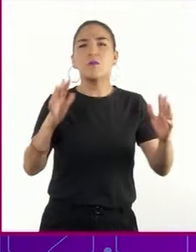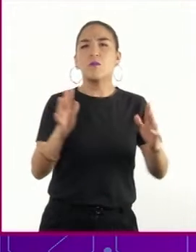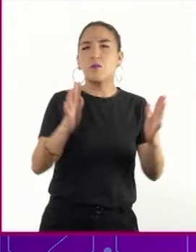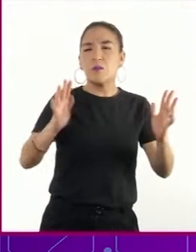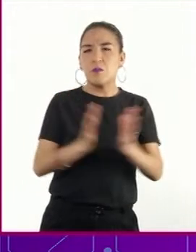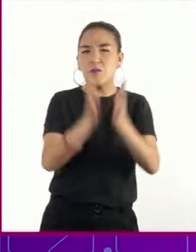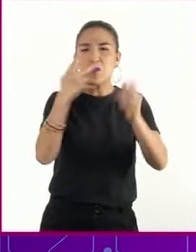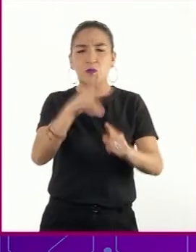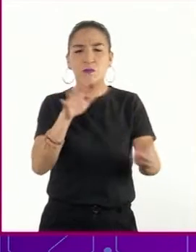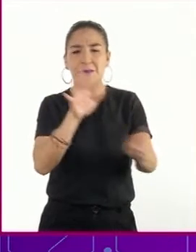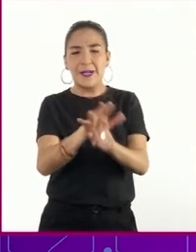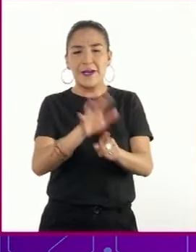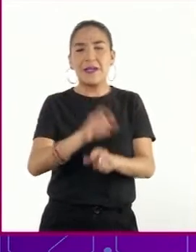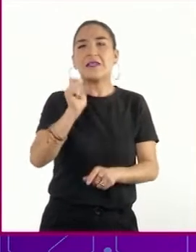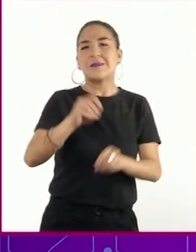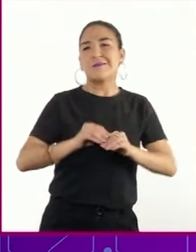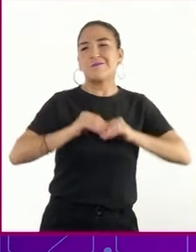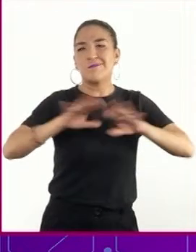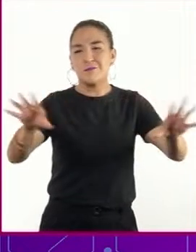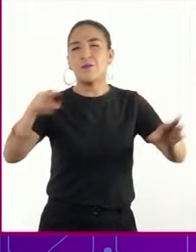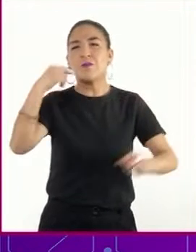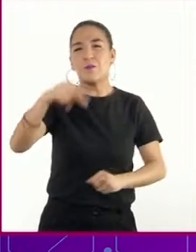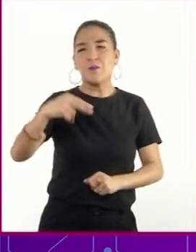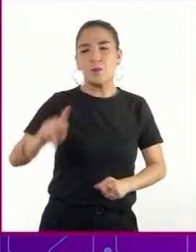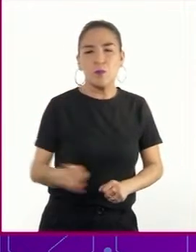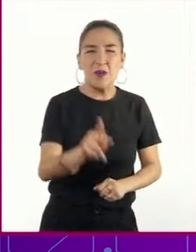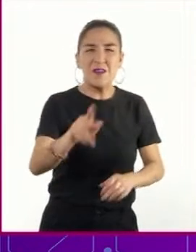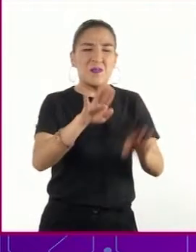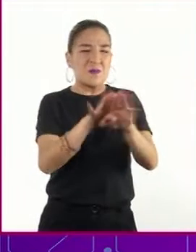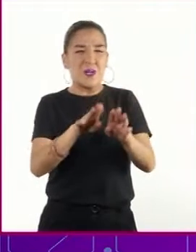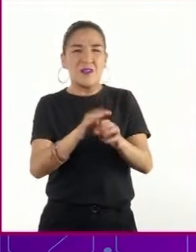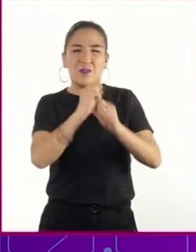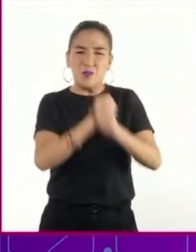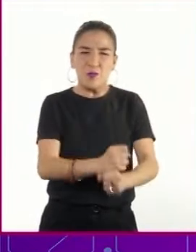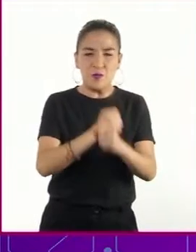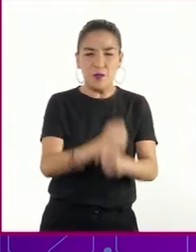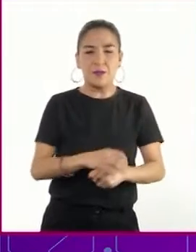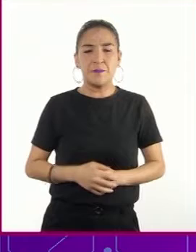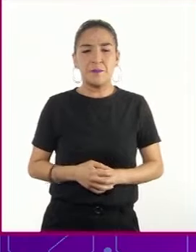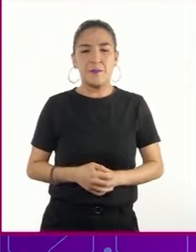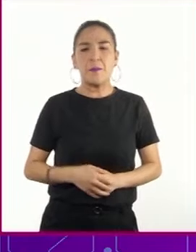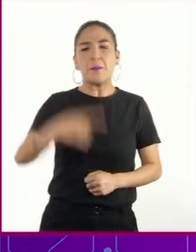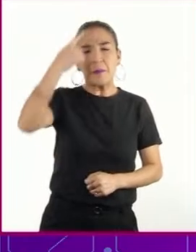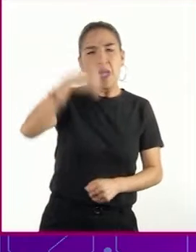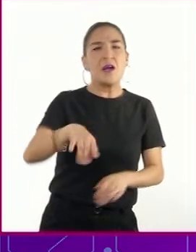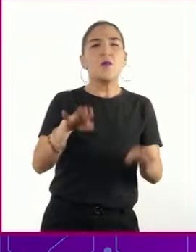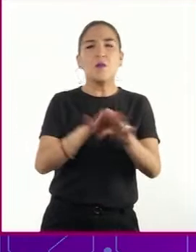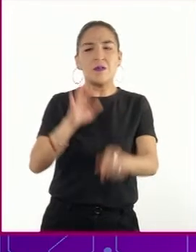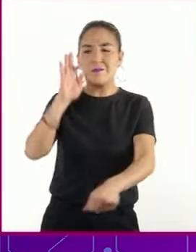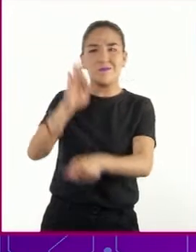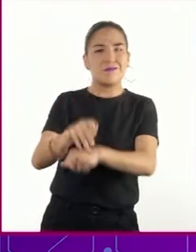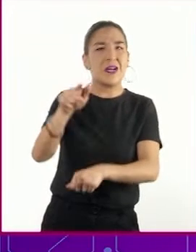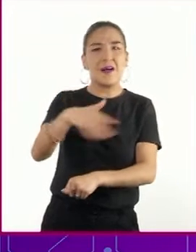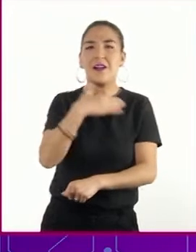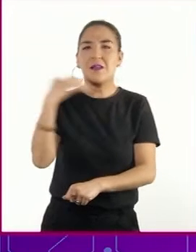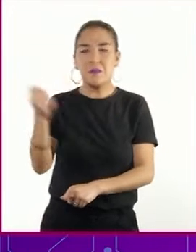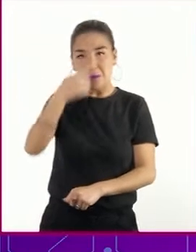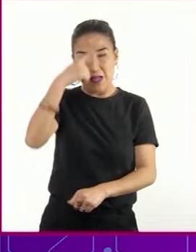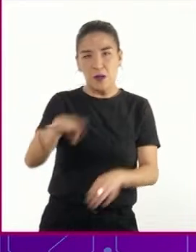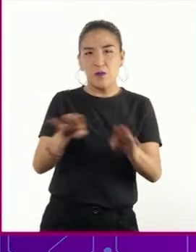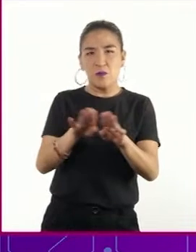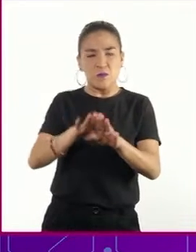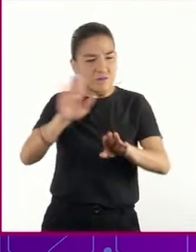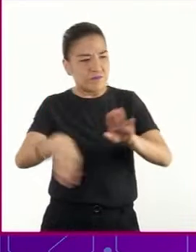los que bautizó como la tormenta del pueblo, Volkssturm en alemán, para defender Alemania y combatir al ejército